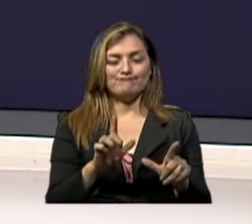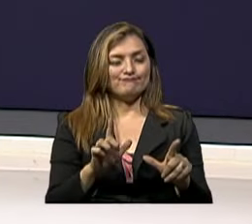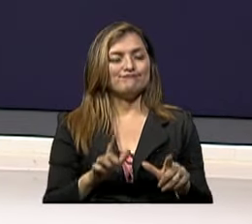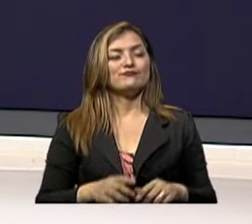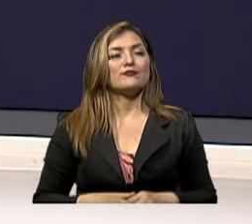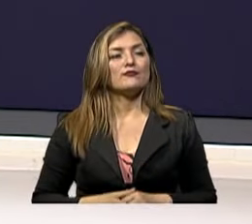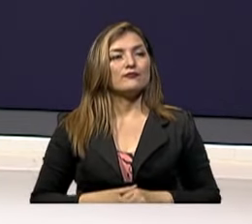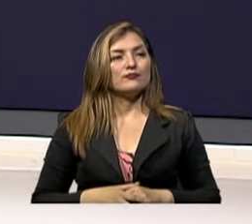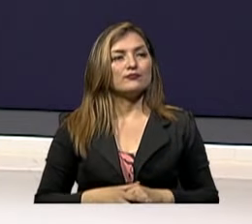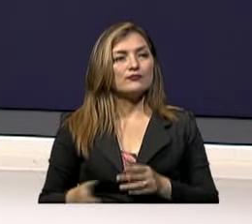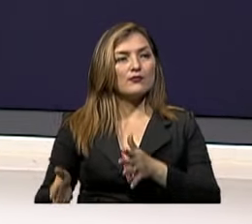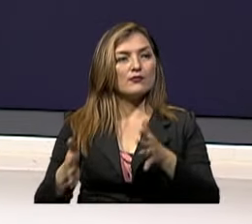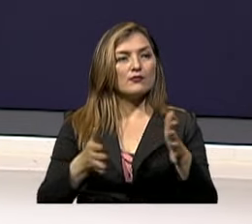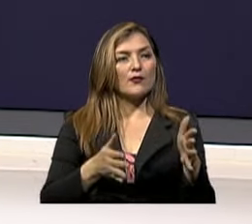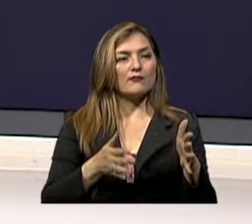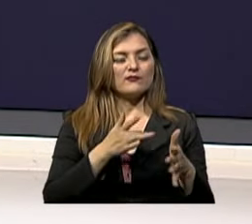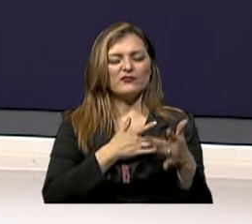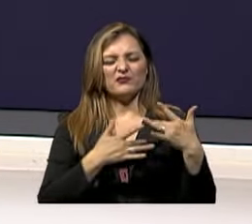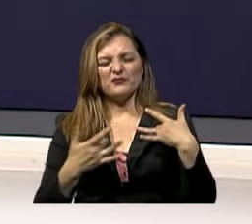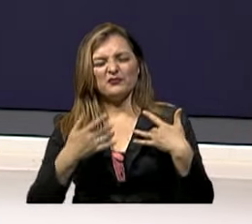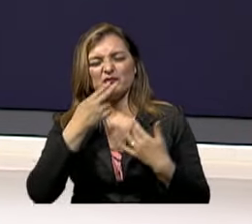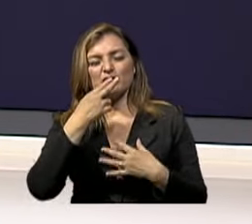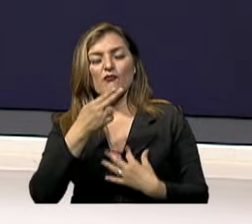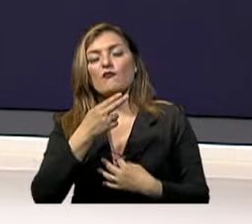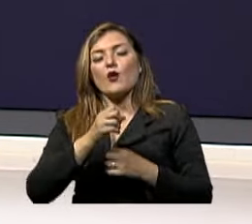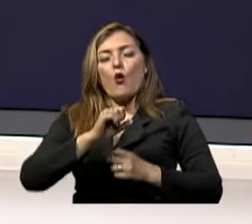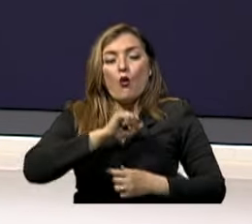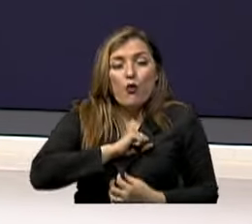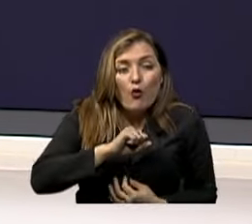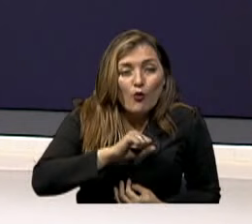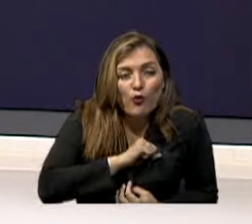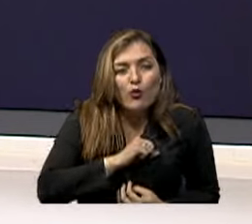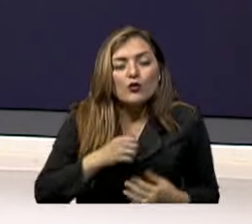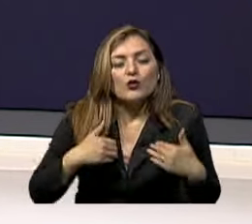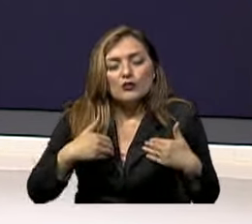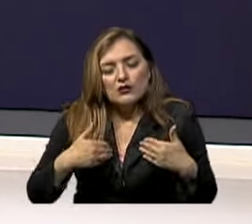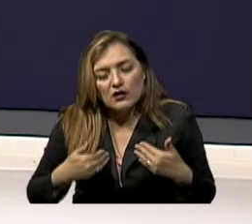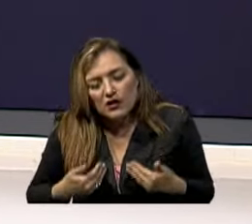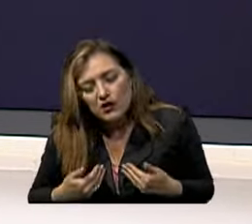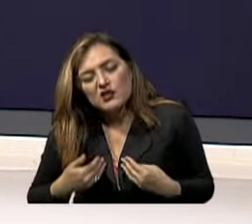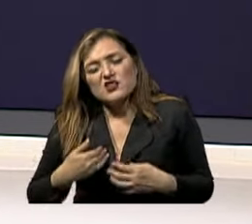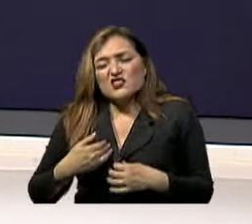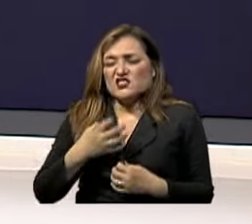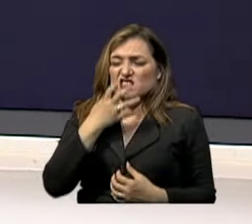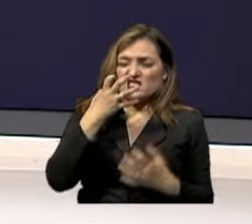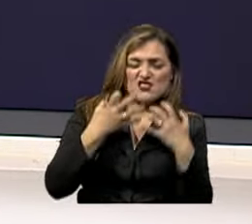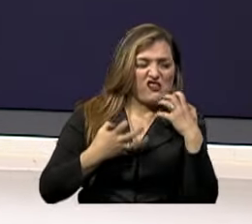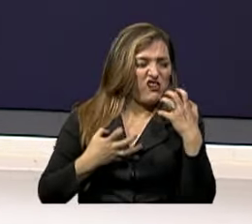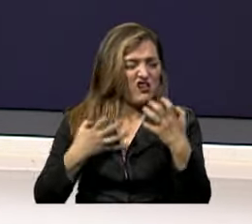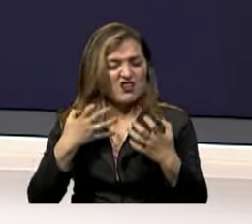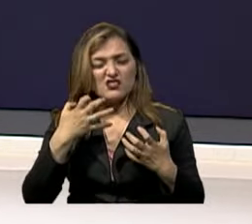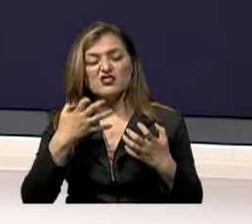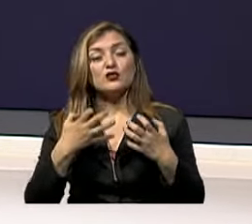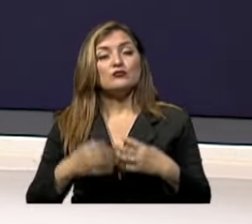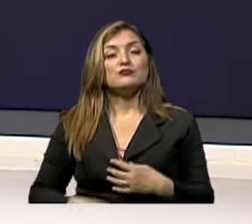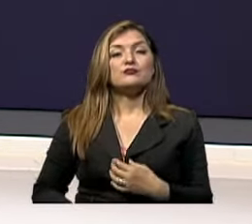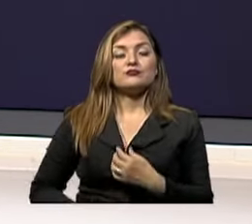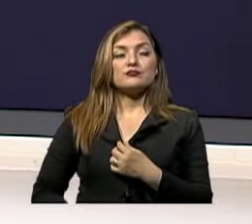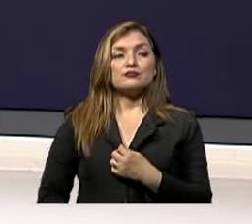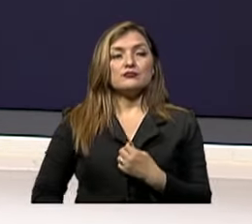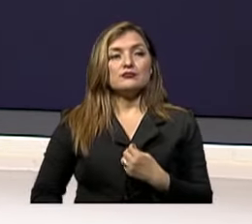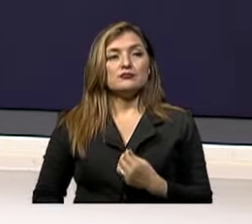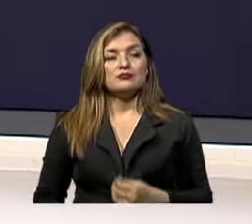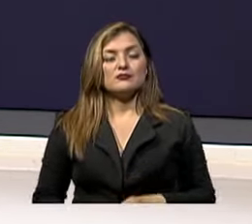Los síntomas que presentan los fumadores van desde la tos crónica, el cansancio, la irritación En algunas ocasiones, pues nosotros tenemos